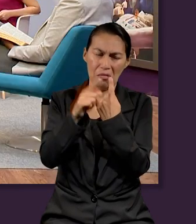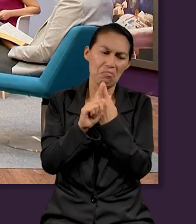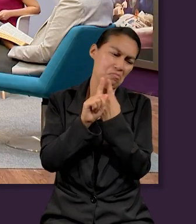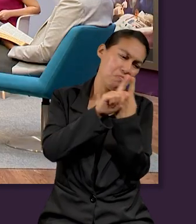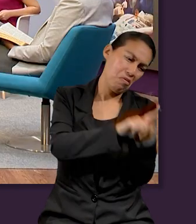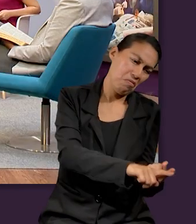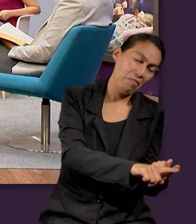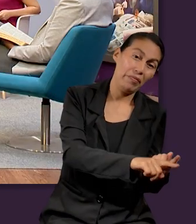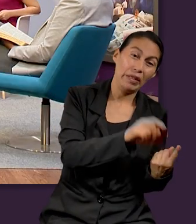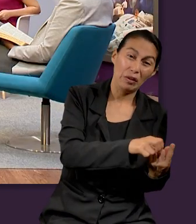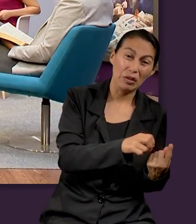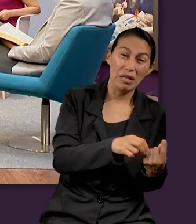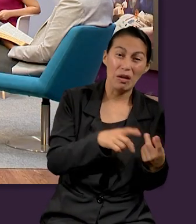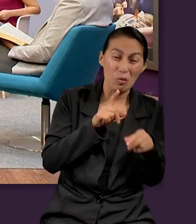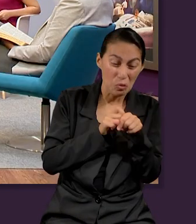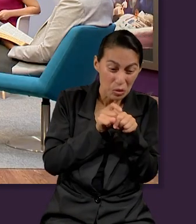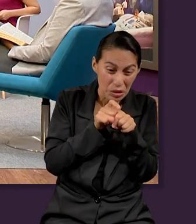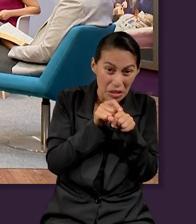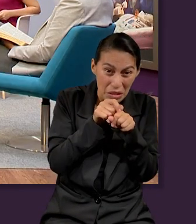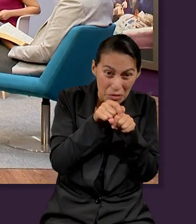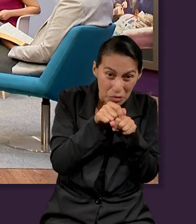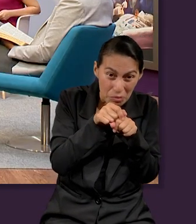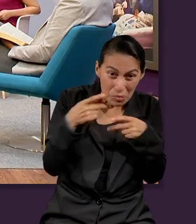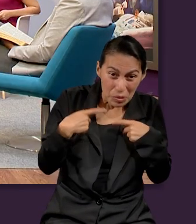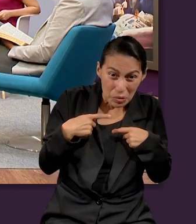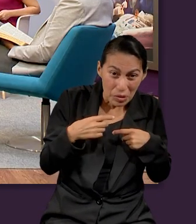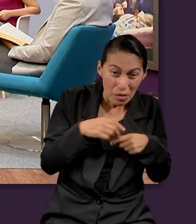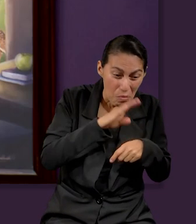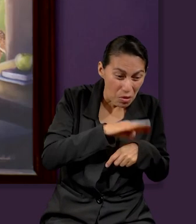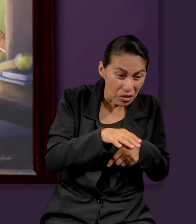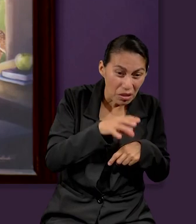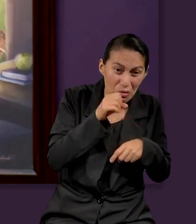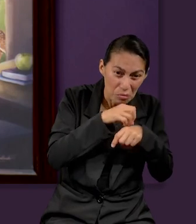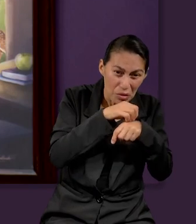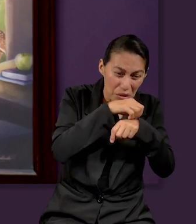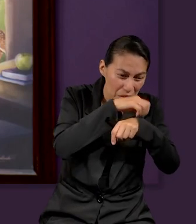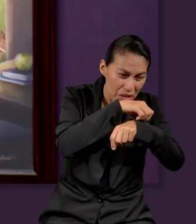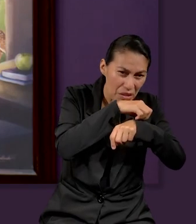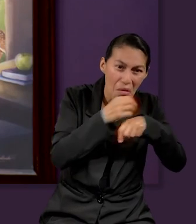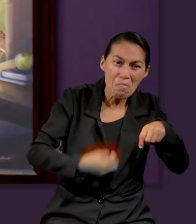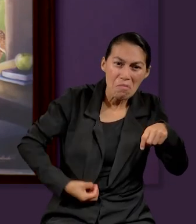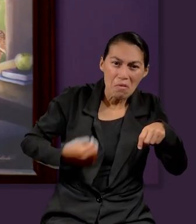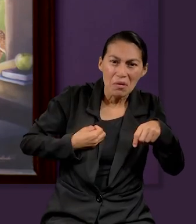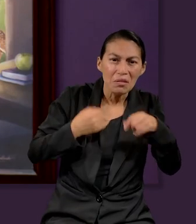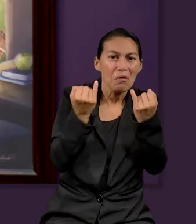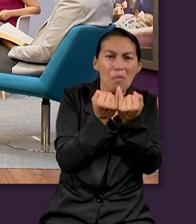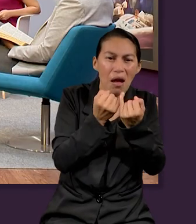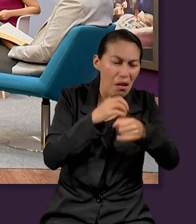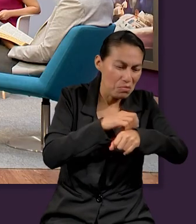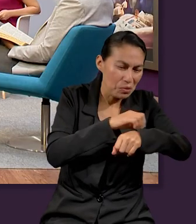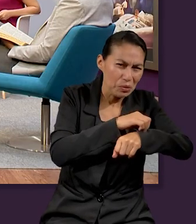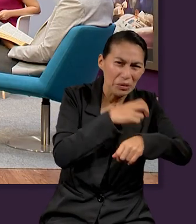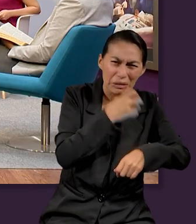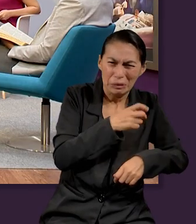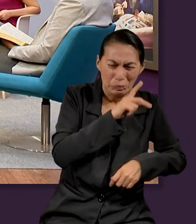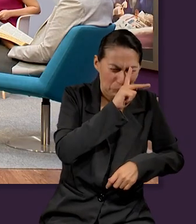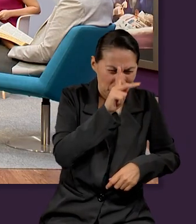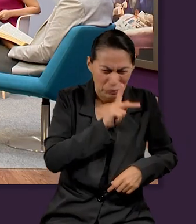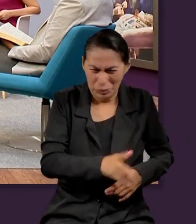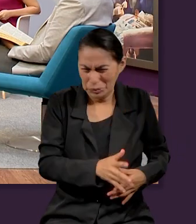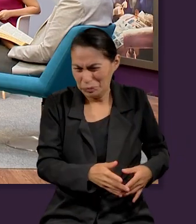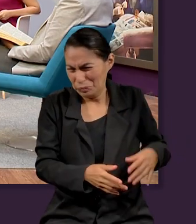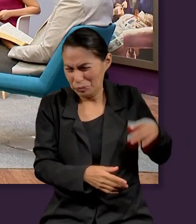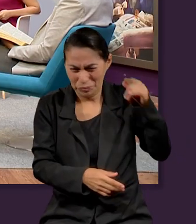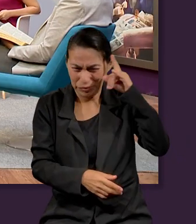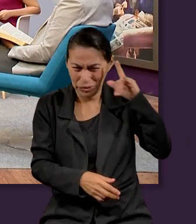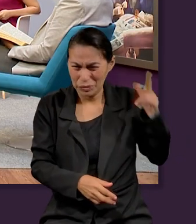el cadáver o era el vivo. Y si lo iban comiendo, entonces, una desesperación. El pecado es terrible. Y el Señor nos puede